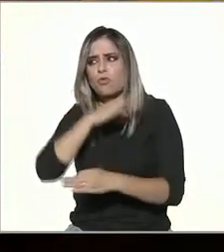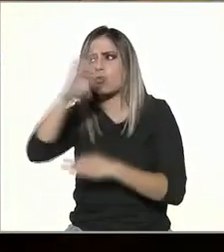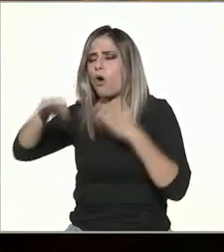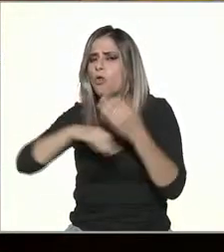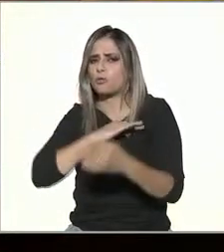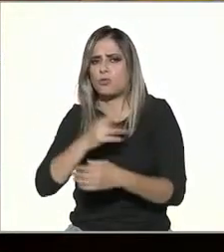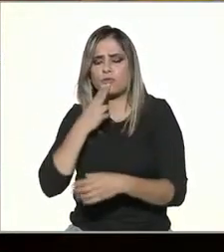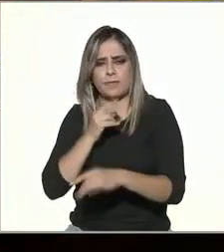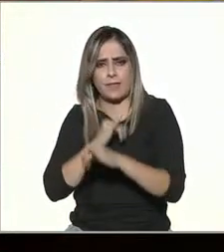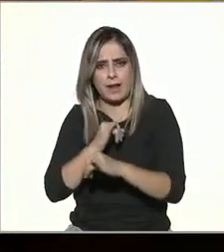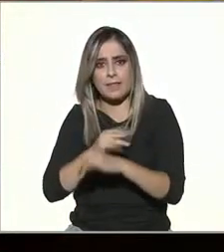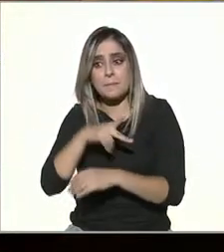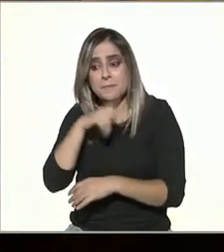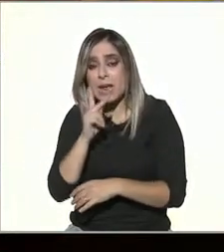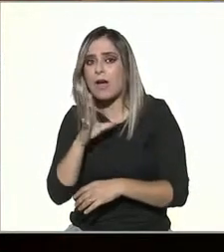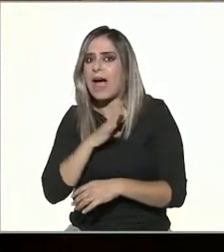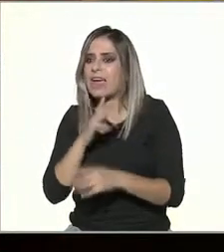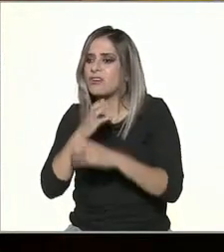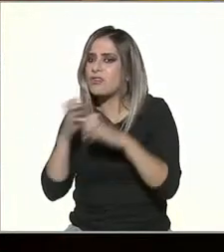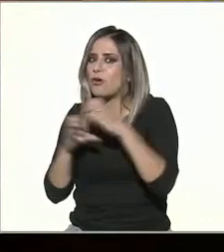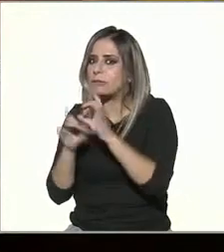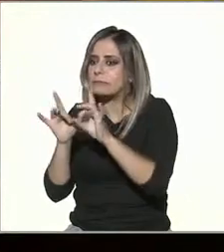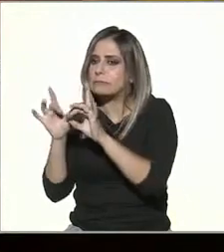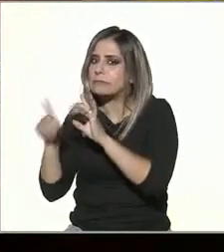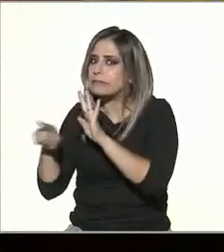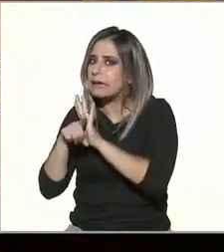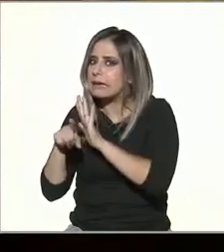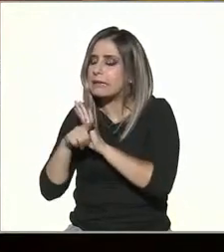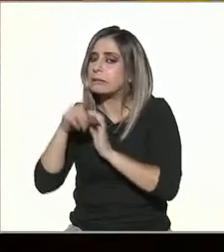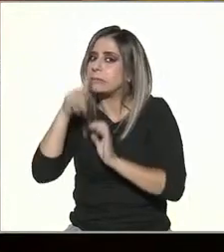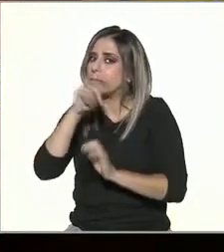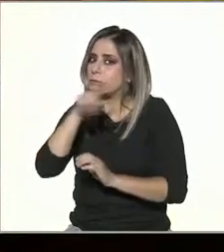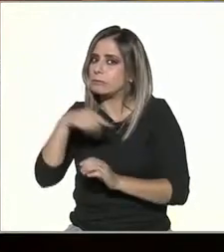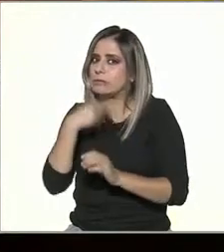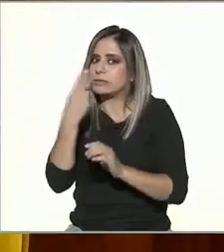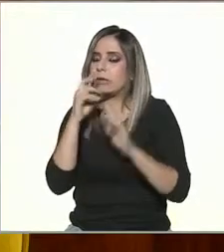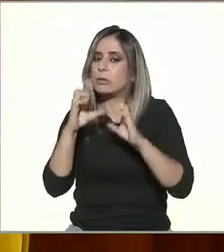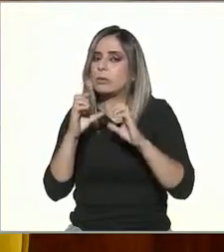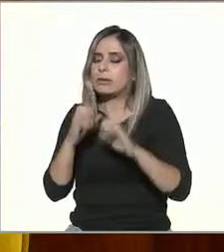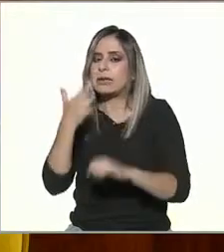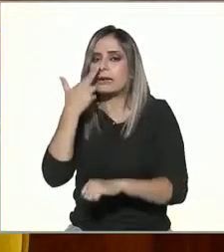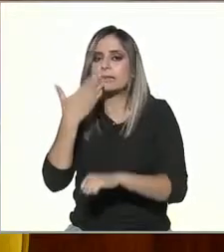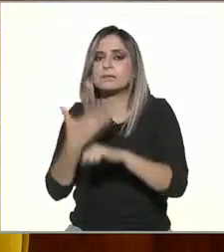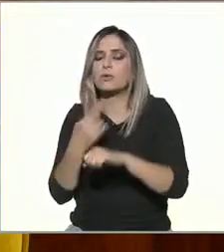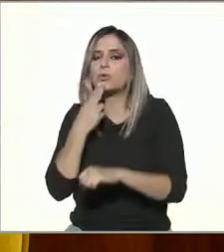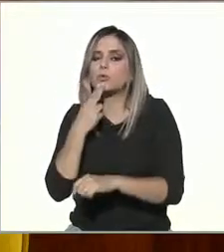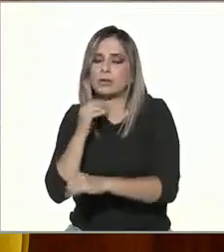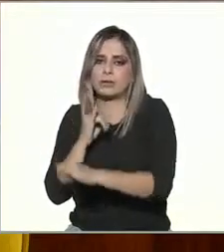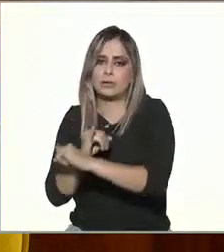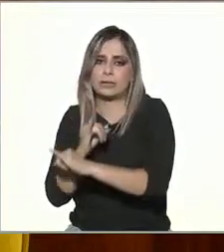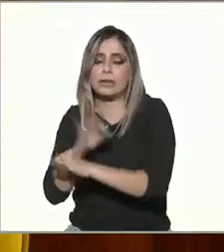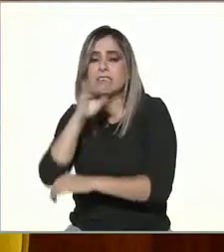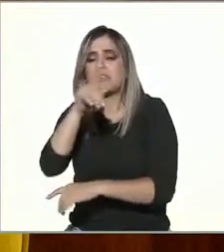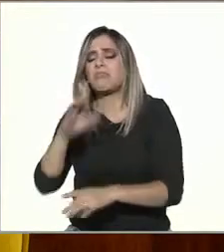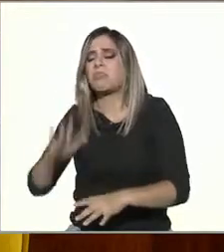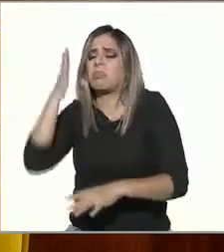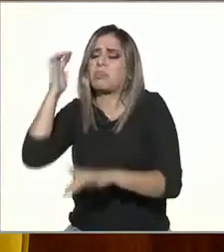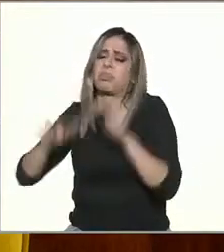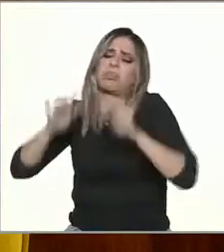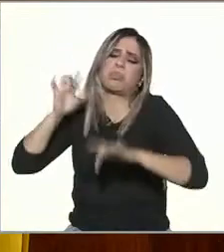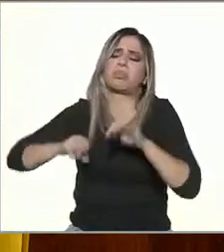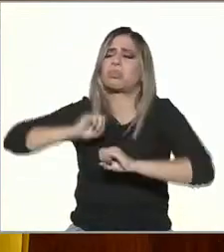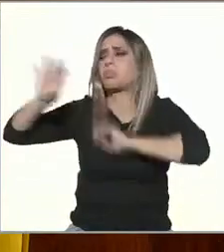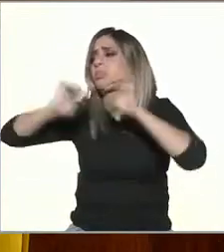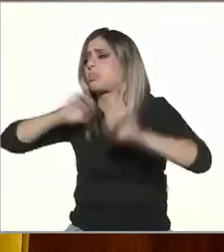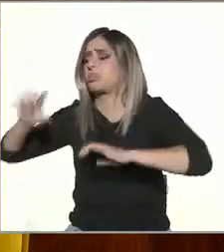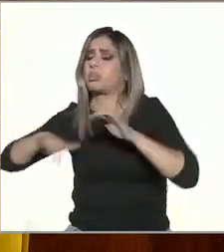y que también tenemos que utilizarlo con responsabilidad porque también utilizarlo sin responsabilidad pues nos